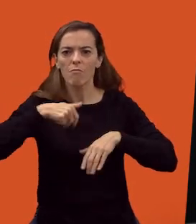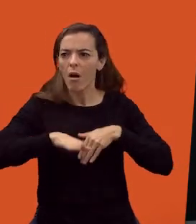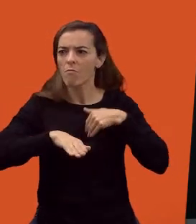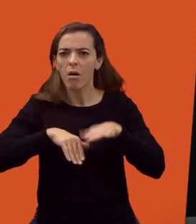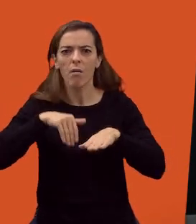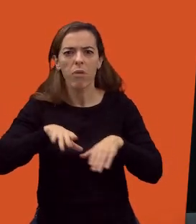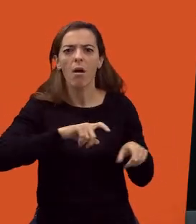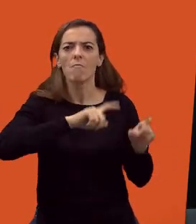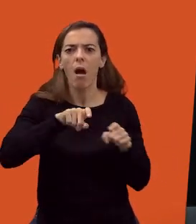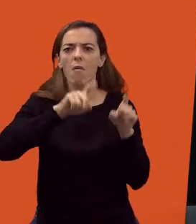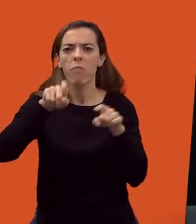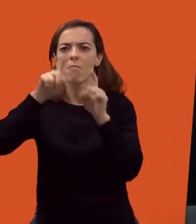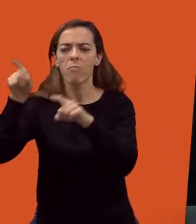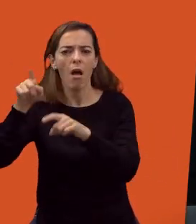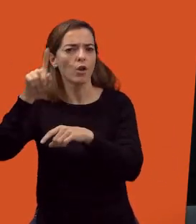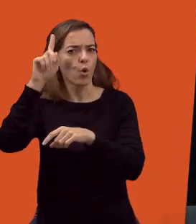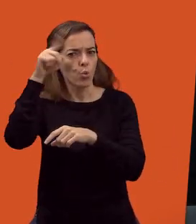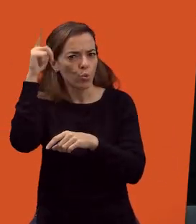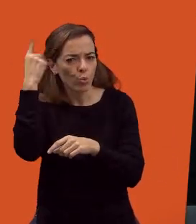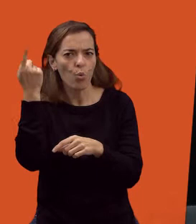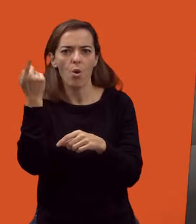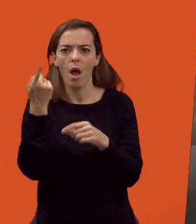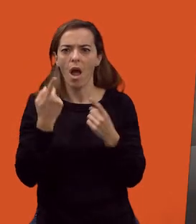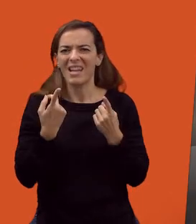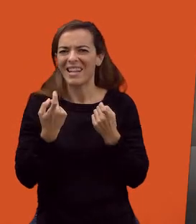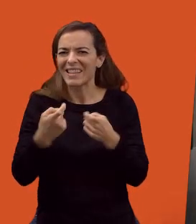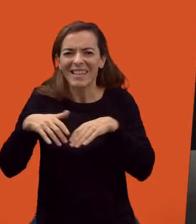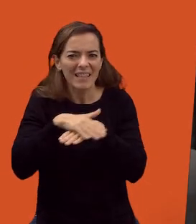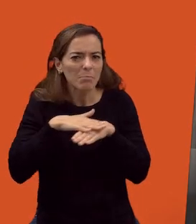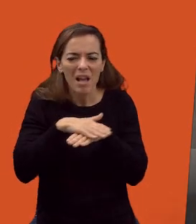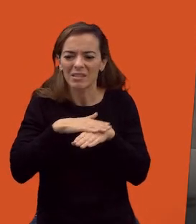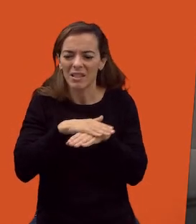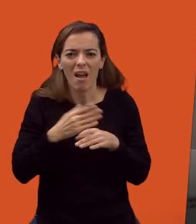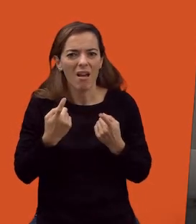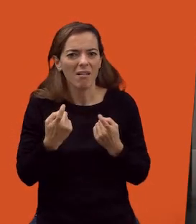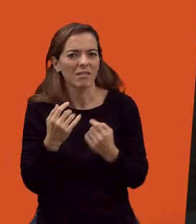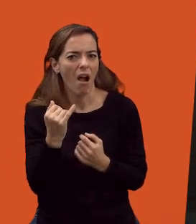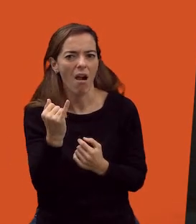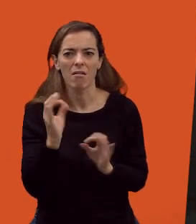una cultura, con unas necesidades primarias como ser.